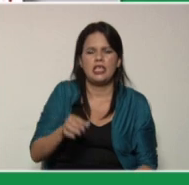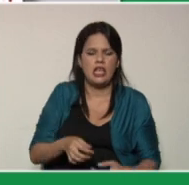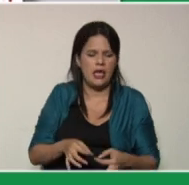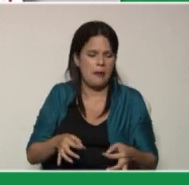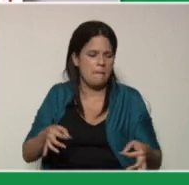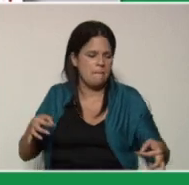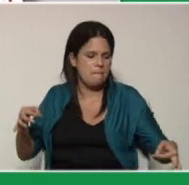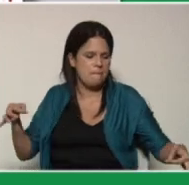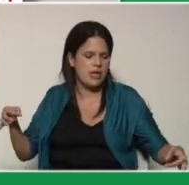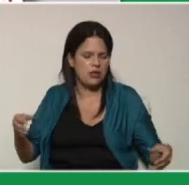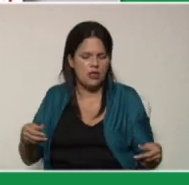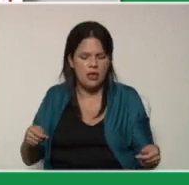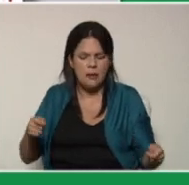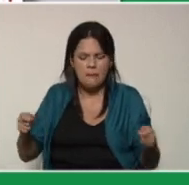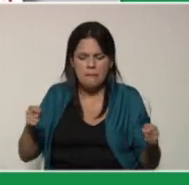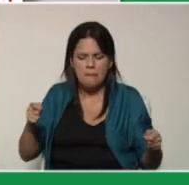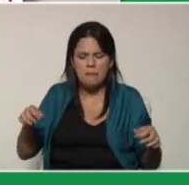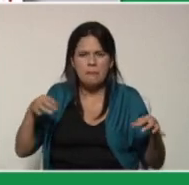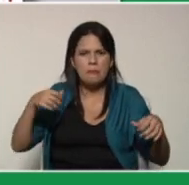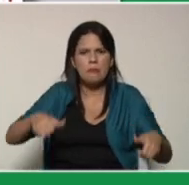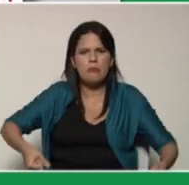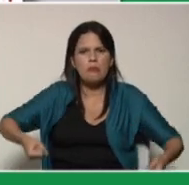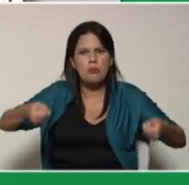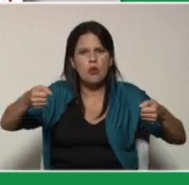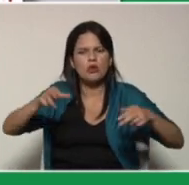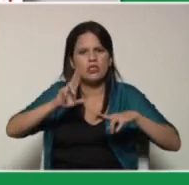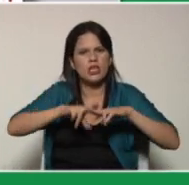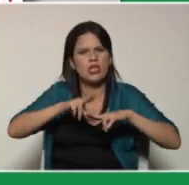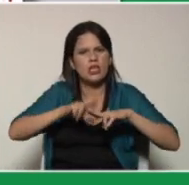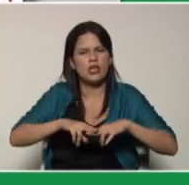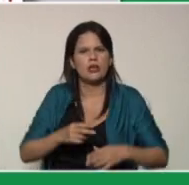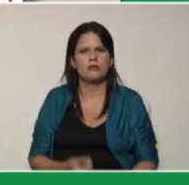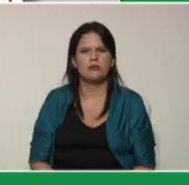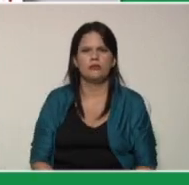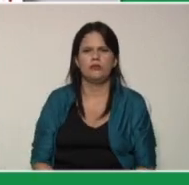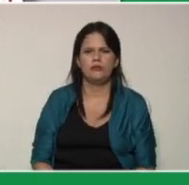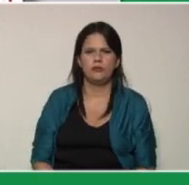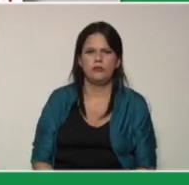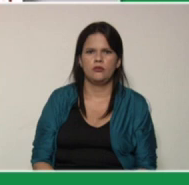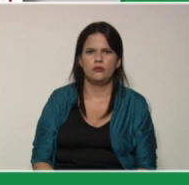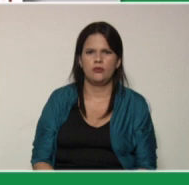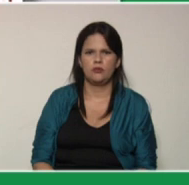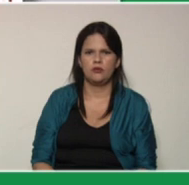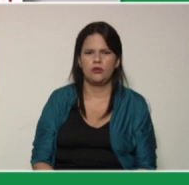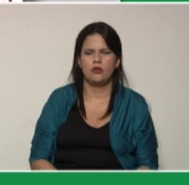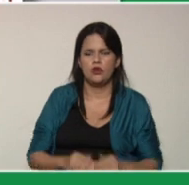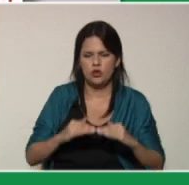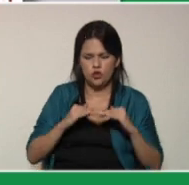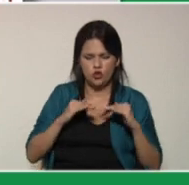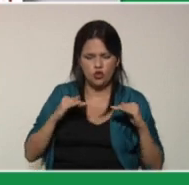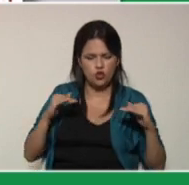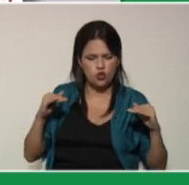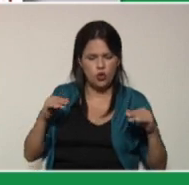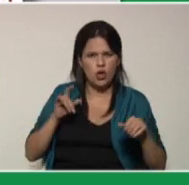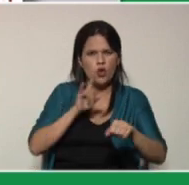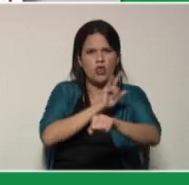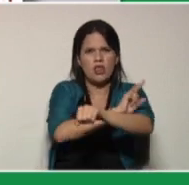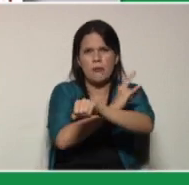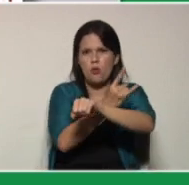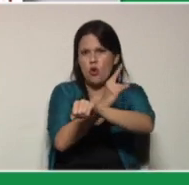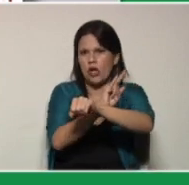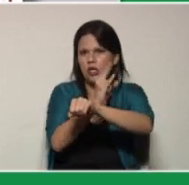negro eso sería como la bolsa plástica suelo de bosque treinta kilos